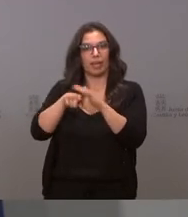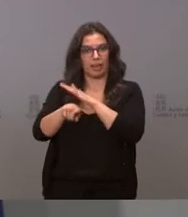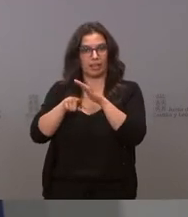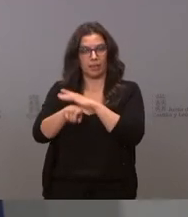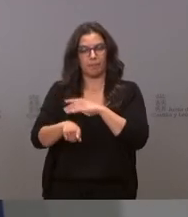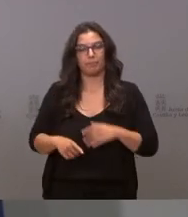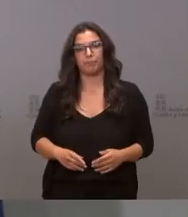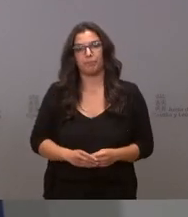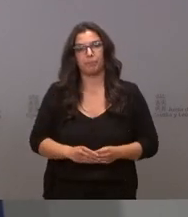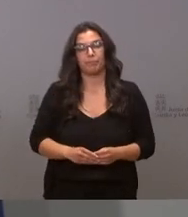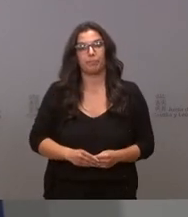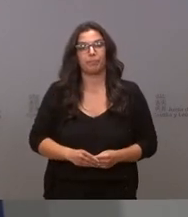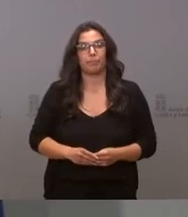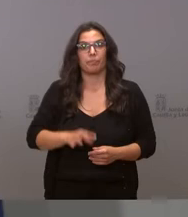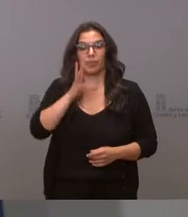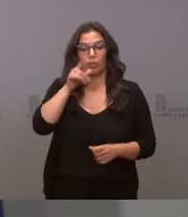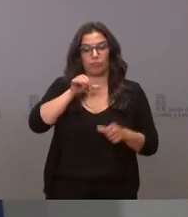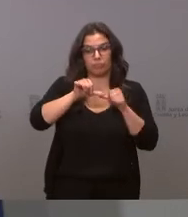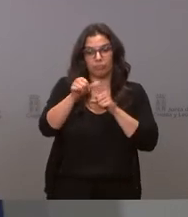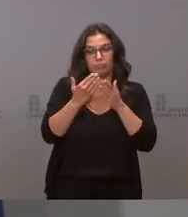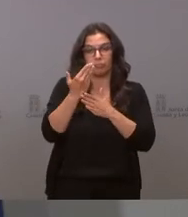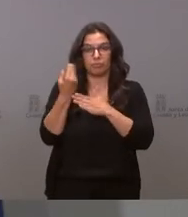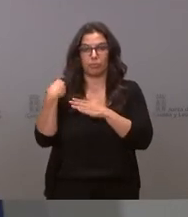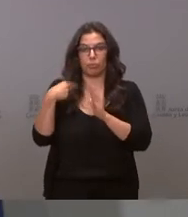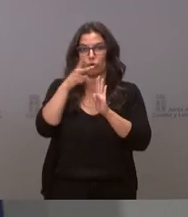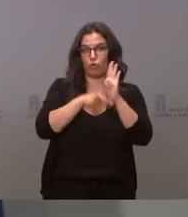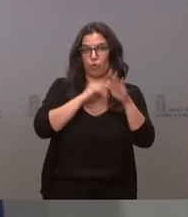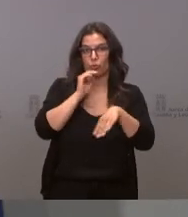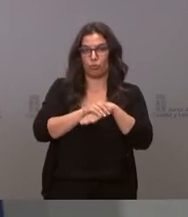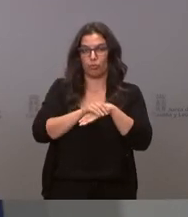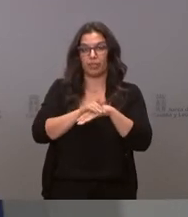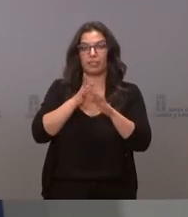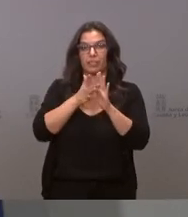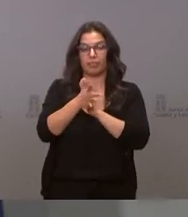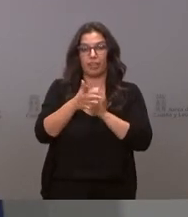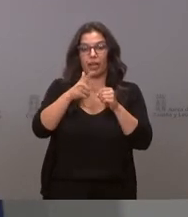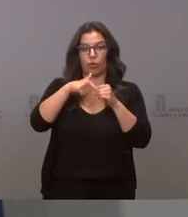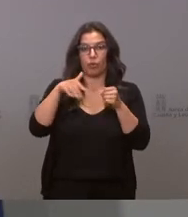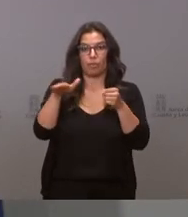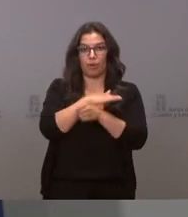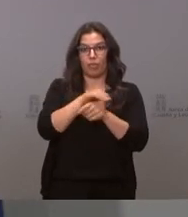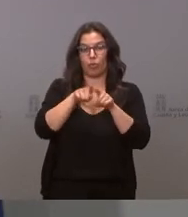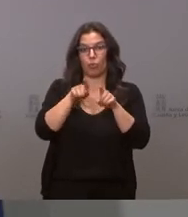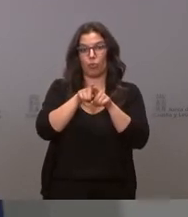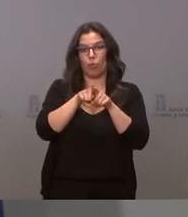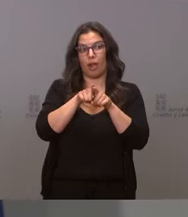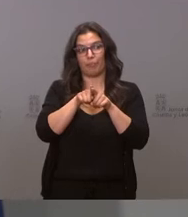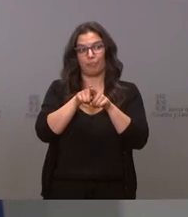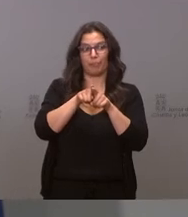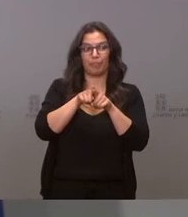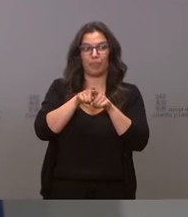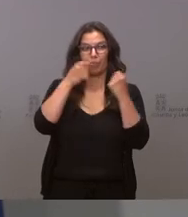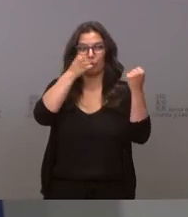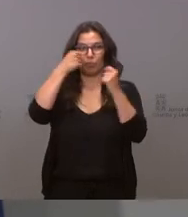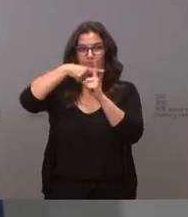y se va a proceder de acuerdo a la norma es decir que la cobertura de las plazas de los mandos intermedios se hará de